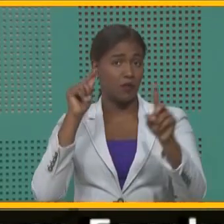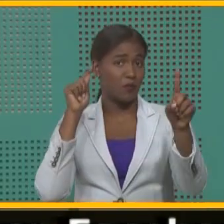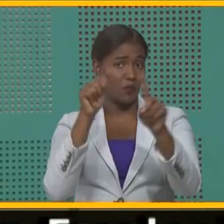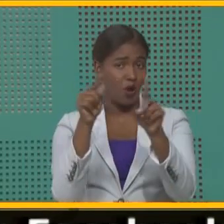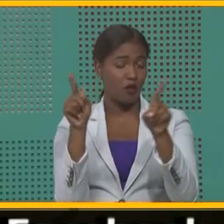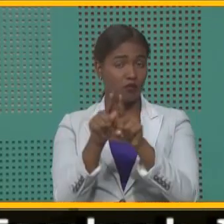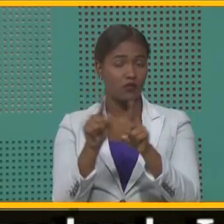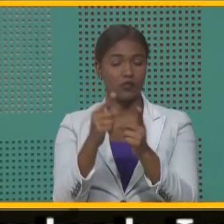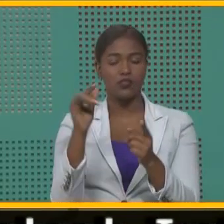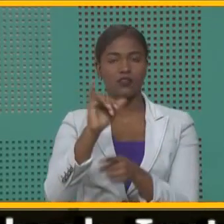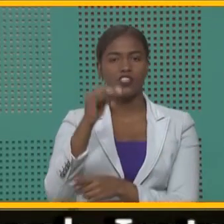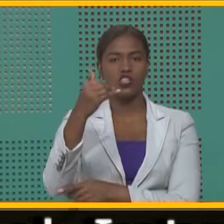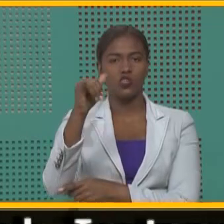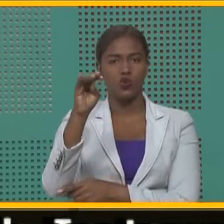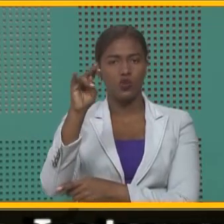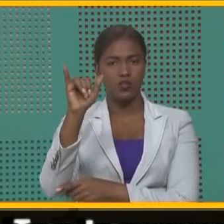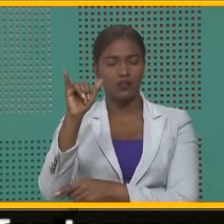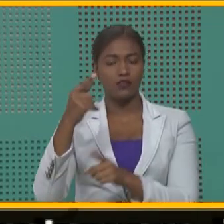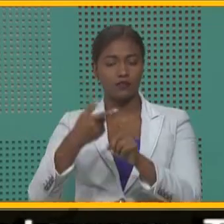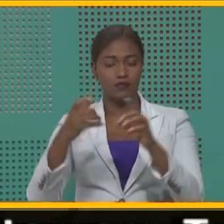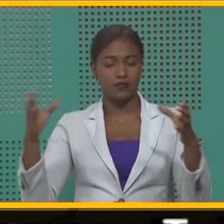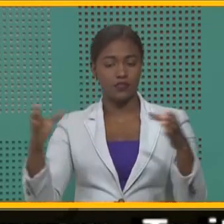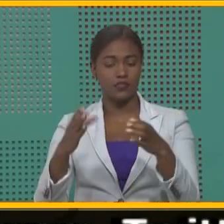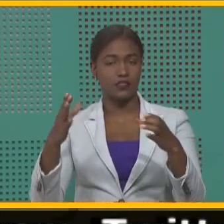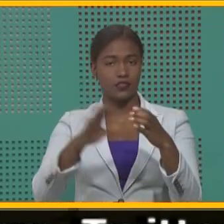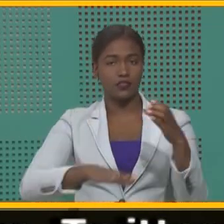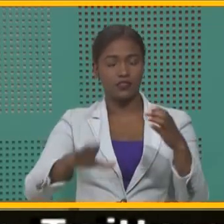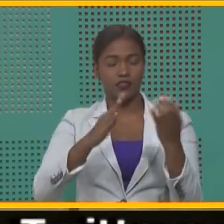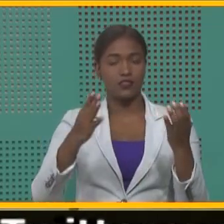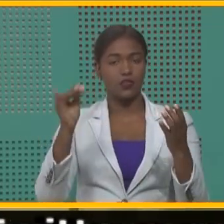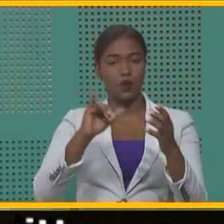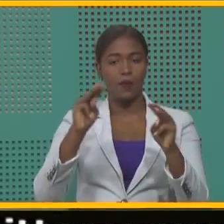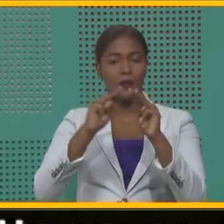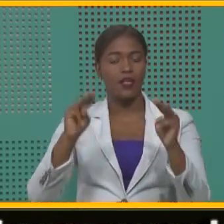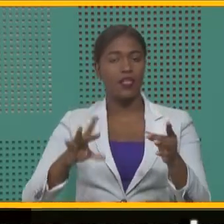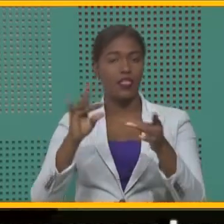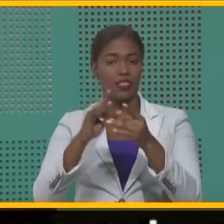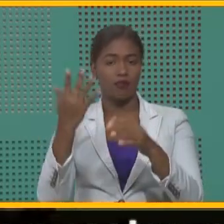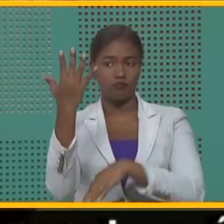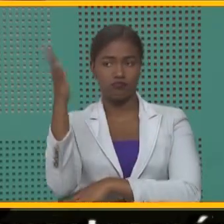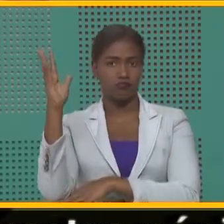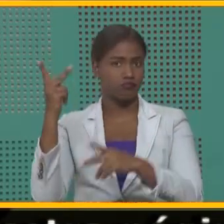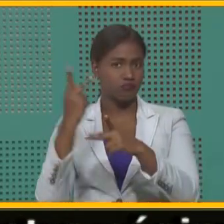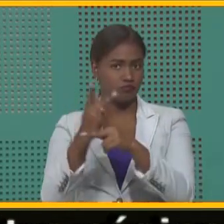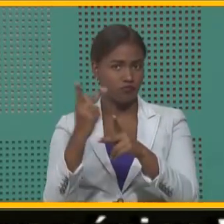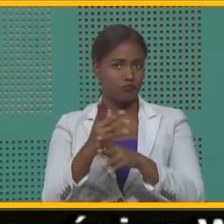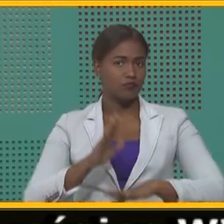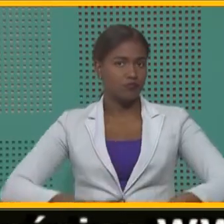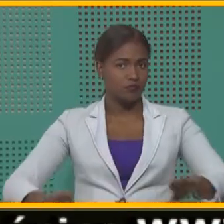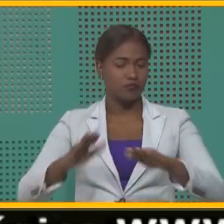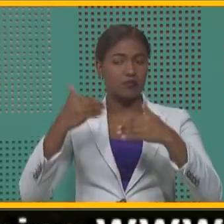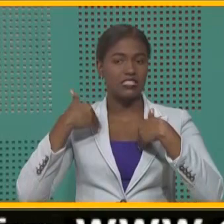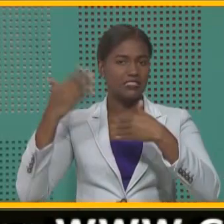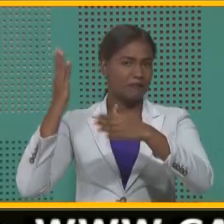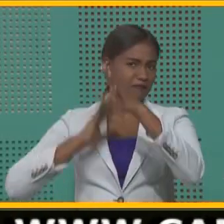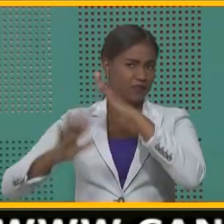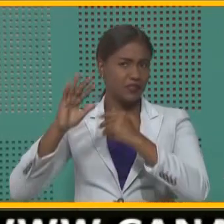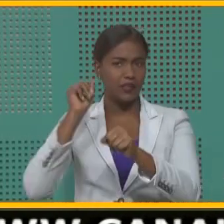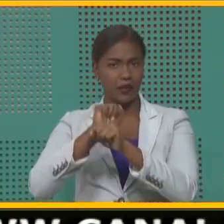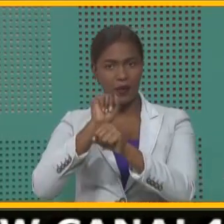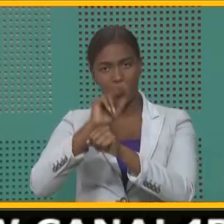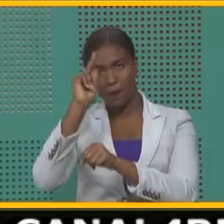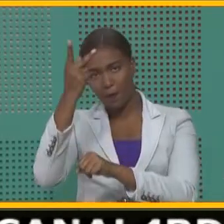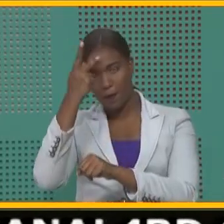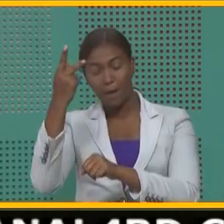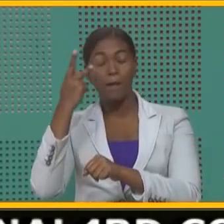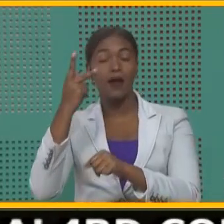está también Johnny John, de la Liga Municipal Dominicana, el ministro de Medio Ambiente. Estuvieron juntos tiempo atrás en Obras Públicas para ya buscar una